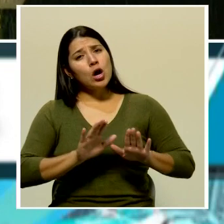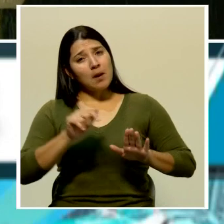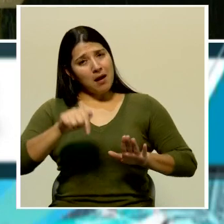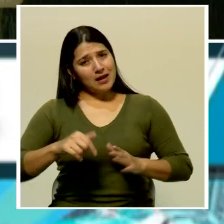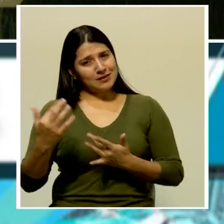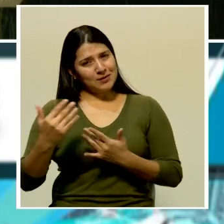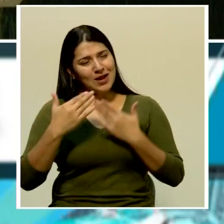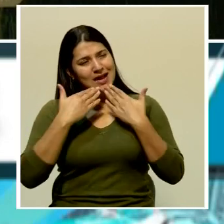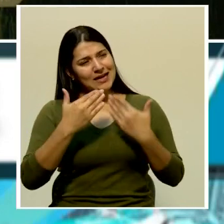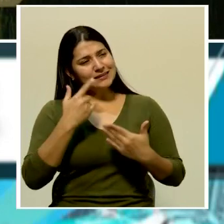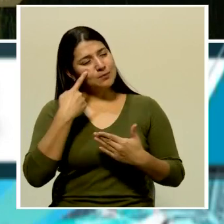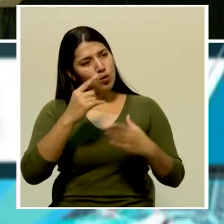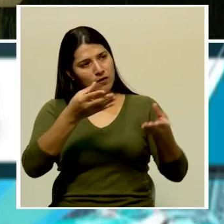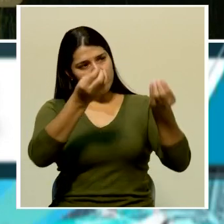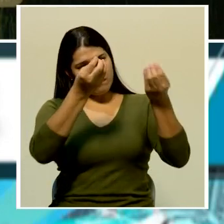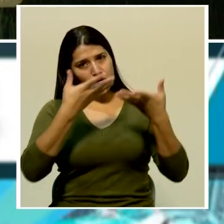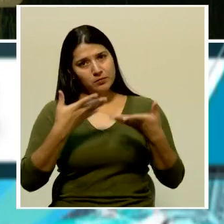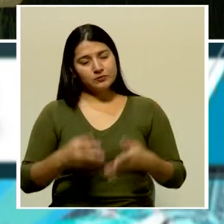esperamos. Gracias por la información.